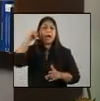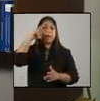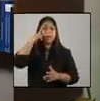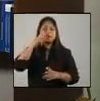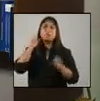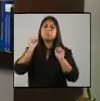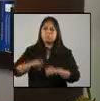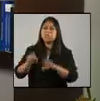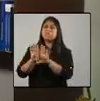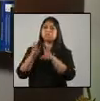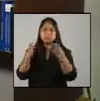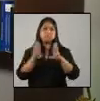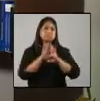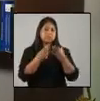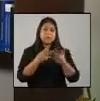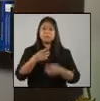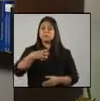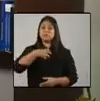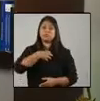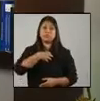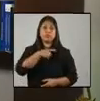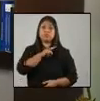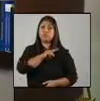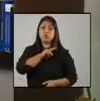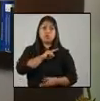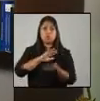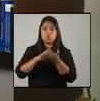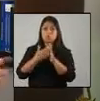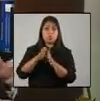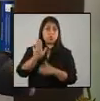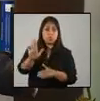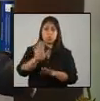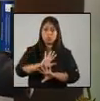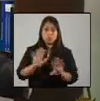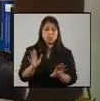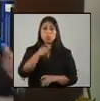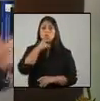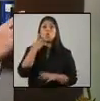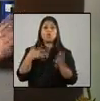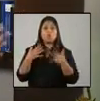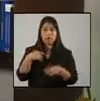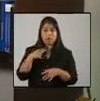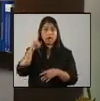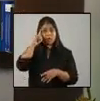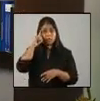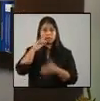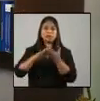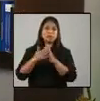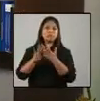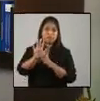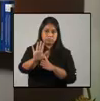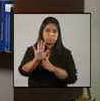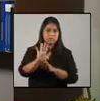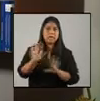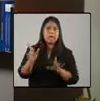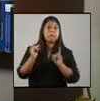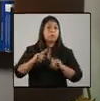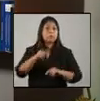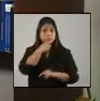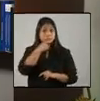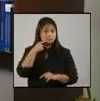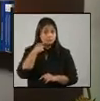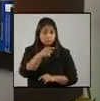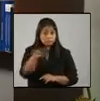su municipio en color amarillo y si es posible en color verde para que entonces no tengamos problemas. Pero eso sí,